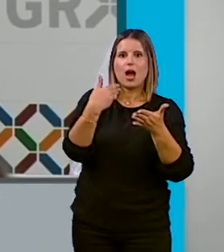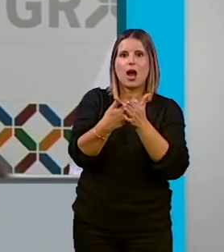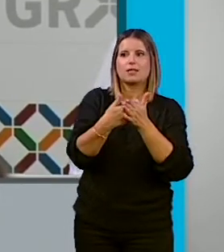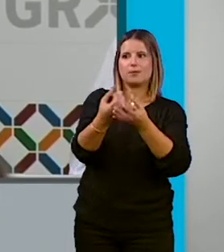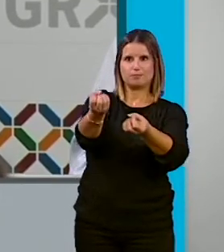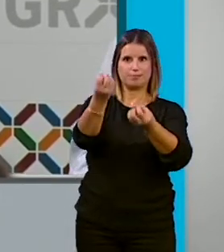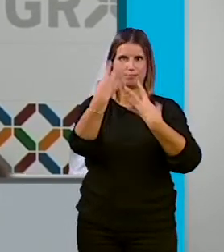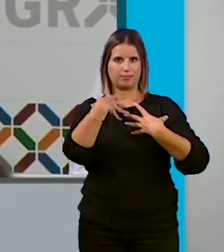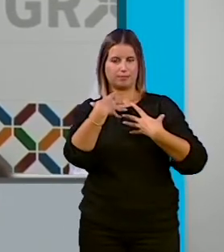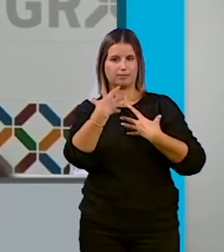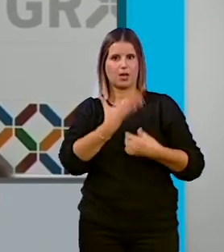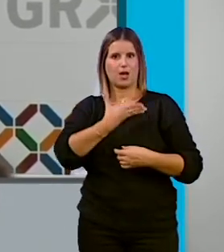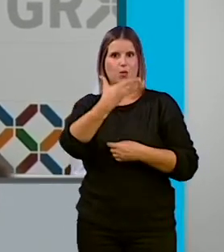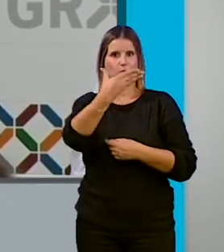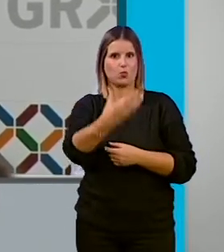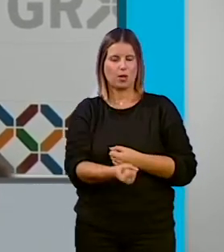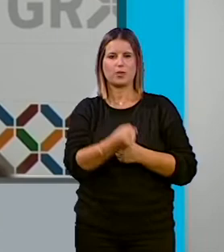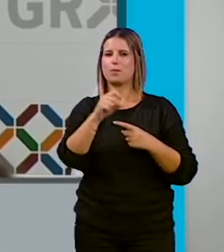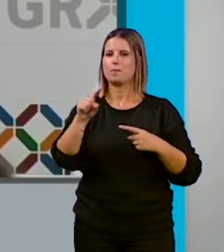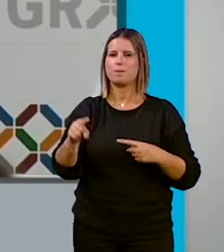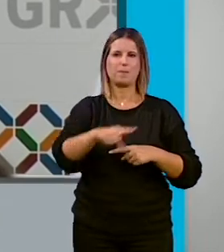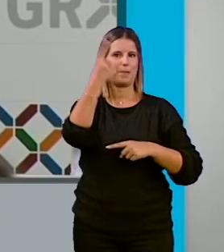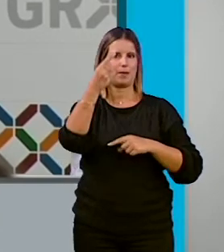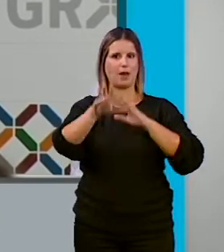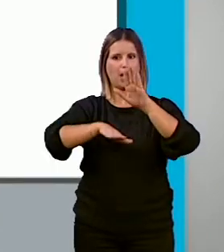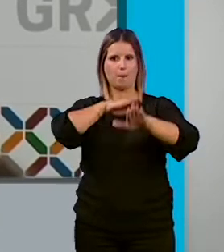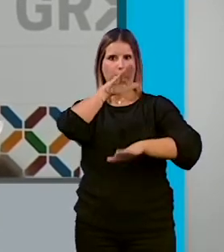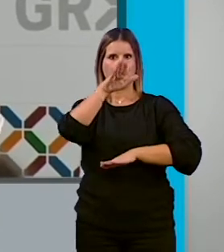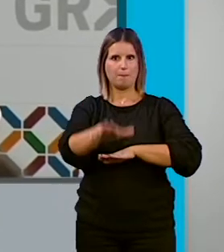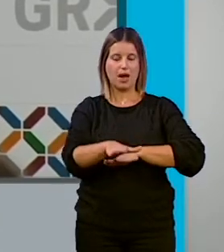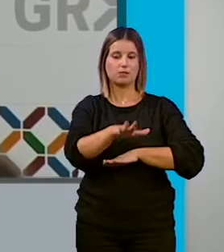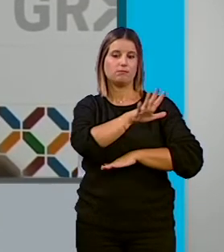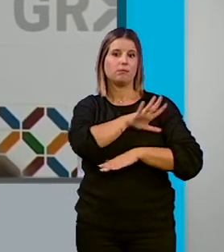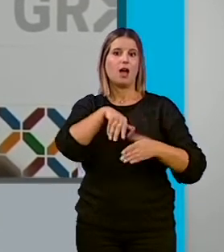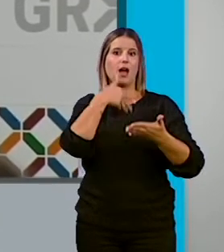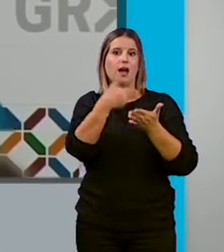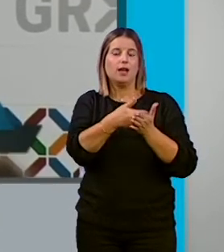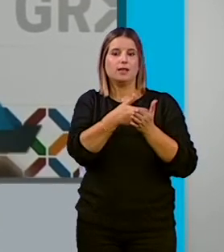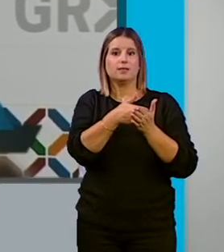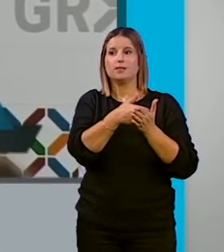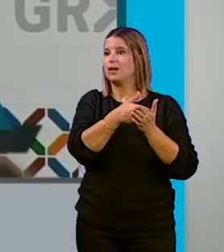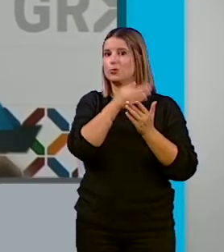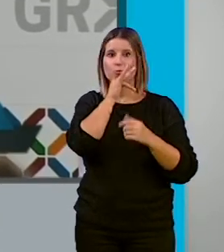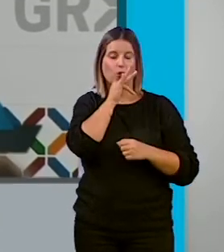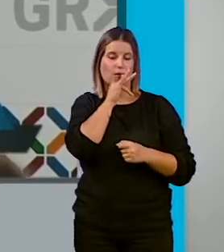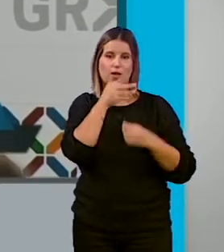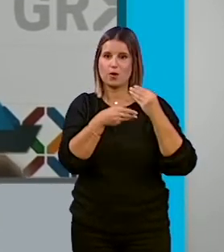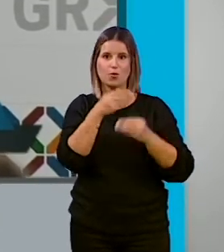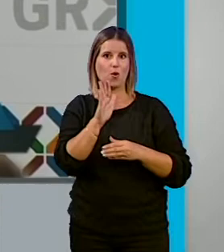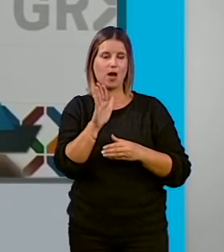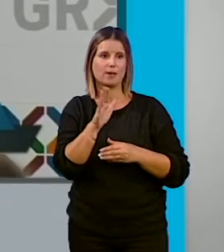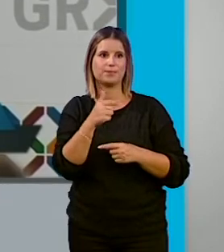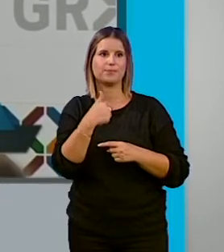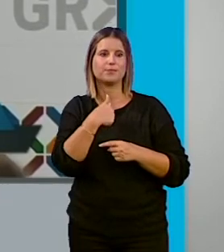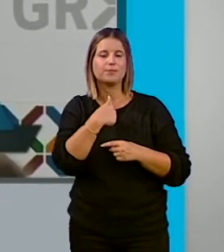comunicación al Ayuntamiento, que es el primer paso de los dos que hay que dar. Mientras eso no se produzca, nuestra